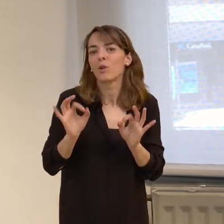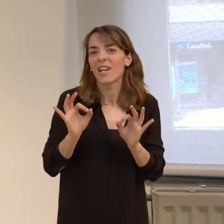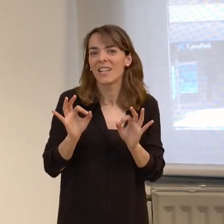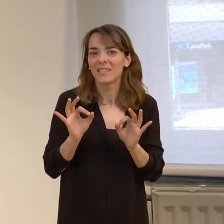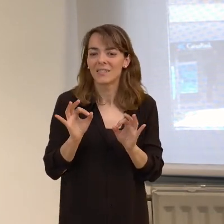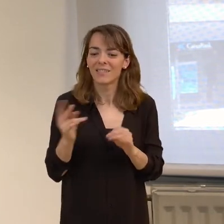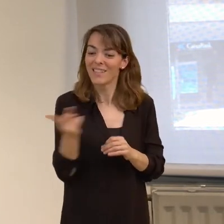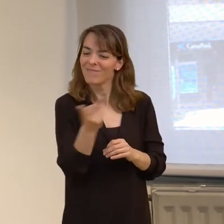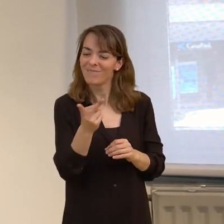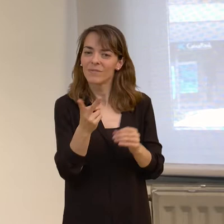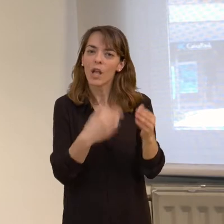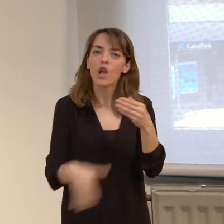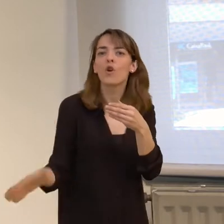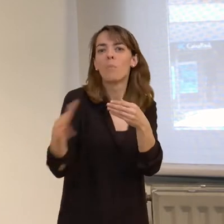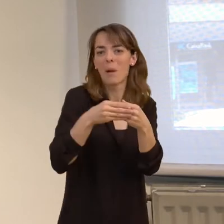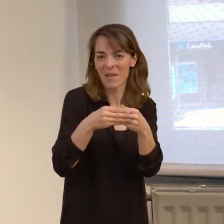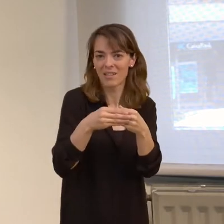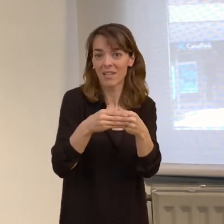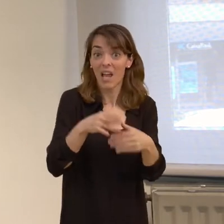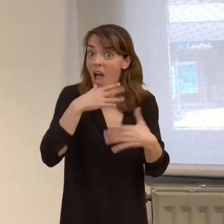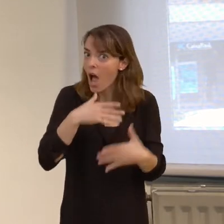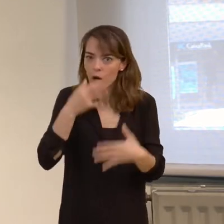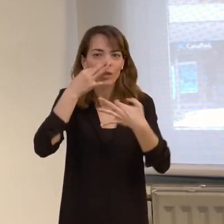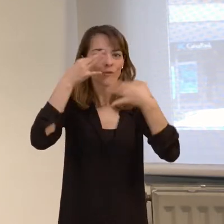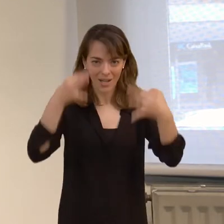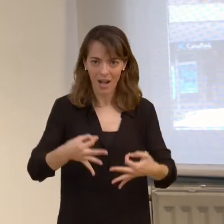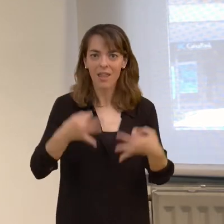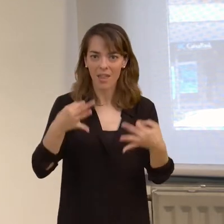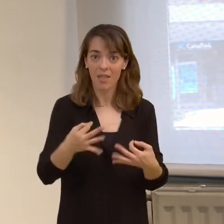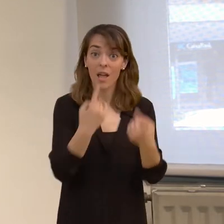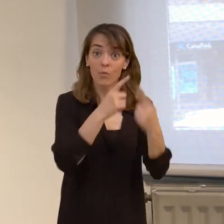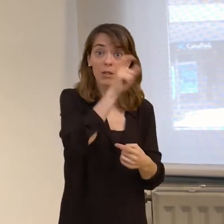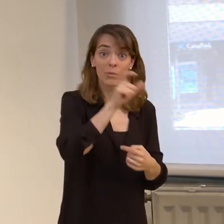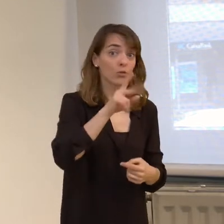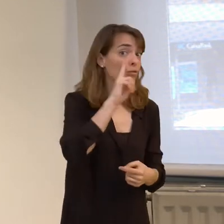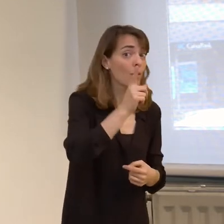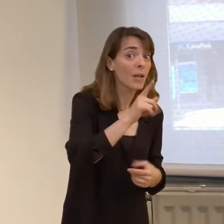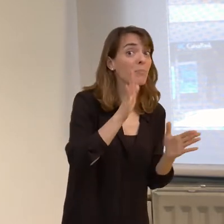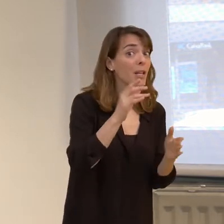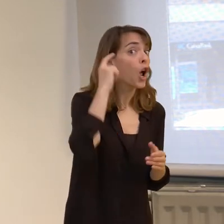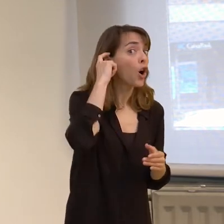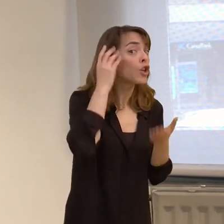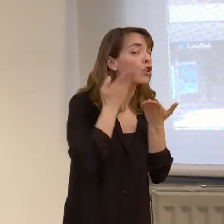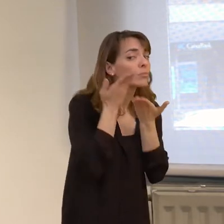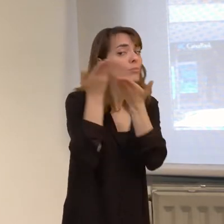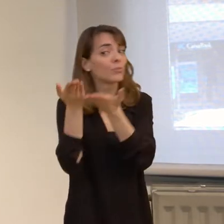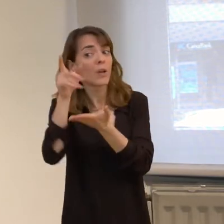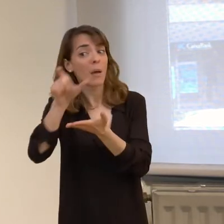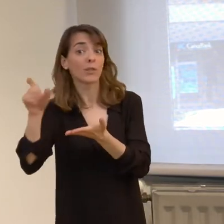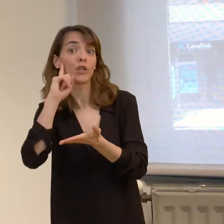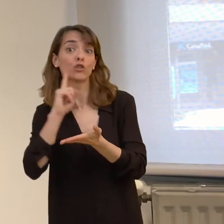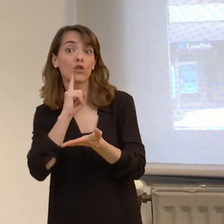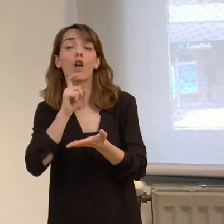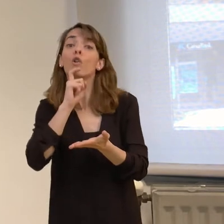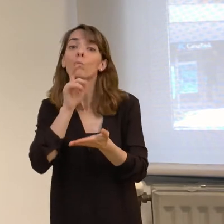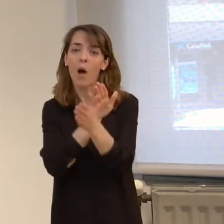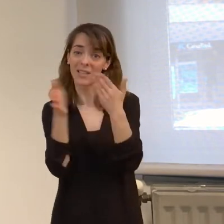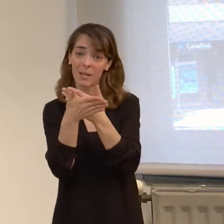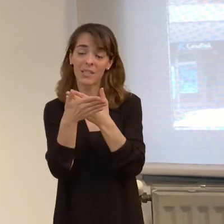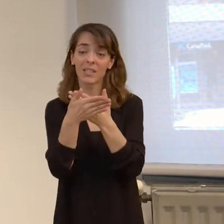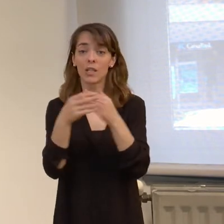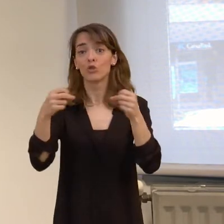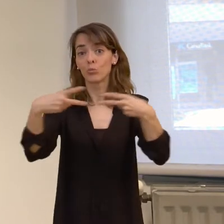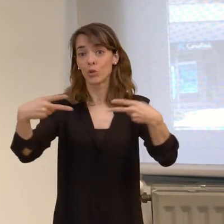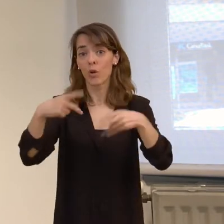complemento entre estas personas. Ahora mismo es una realidad. Hay personas que no ven, pero prestan sus oídos a las personas sordas a través del subtitulado en